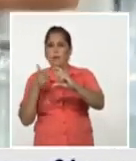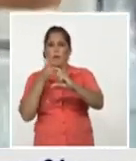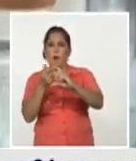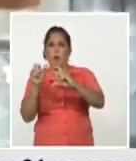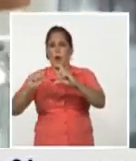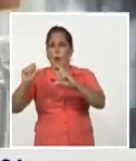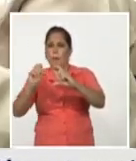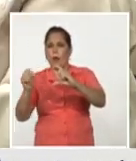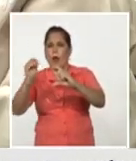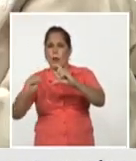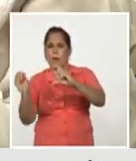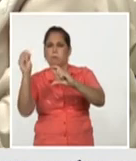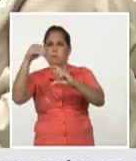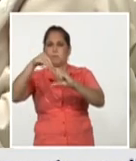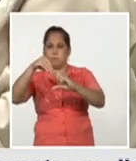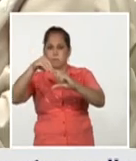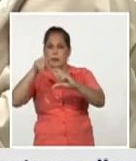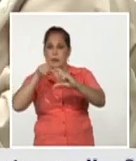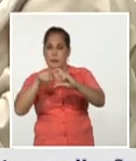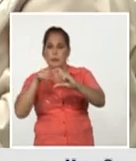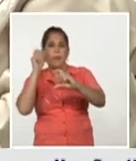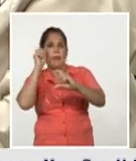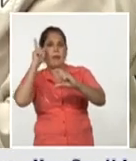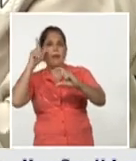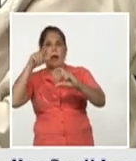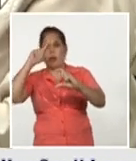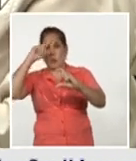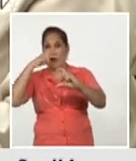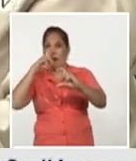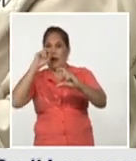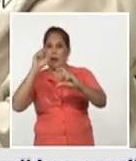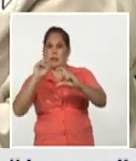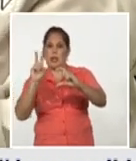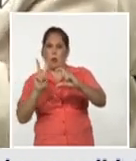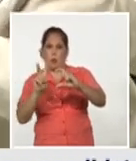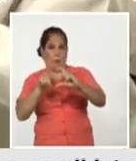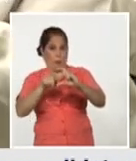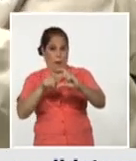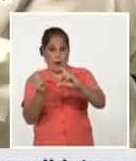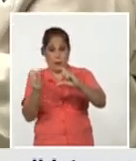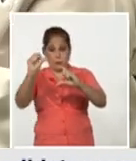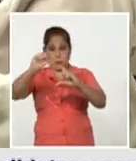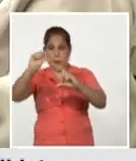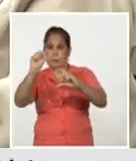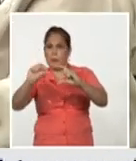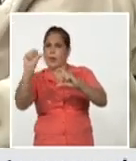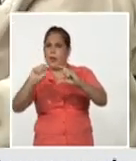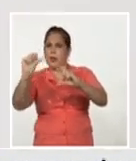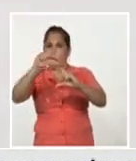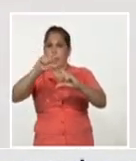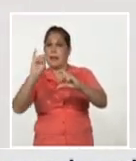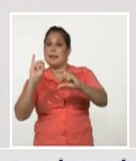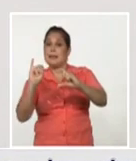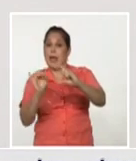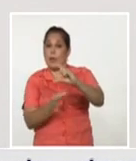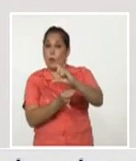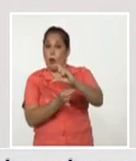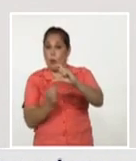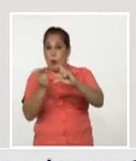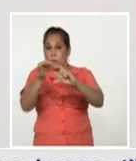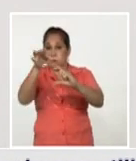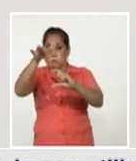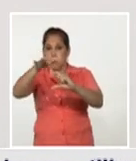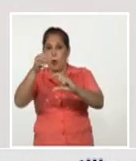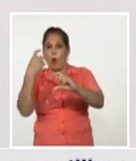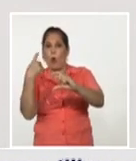y por tanto surge la idea de soberana 02 con la lógica de insertar seis moléculas de RBD a una molécula de